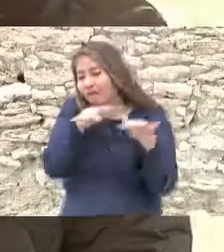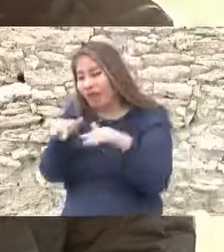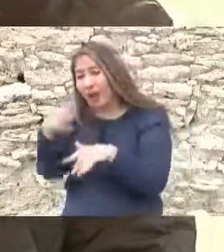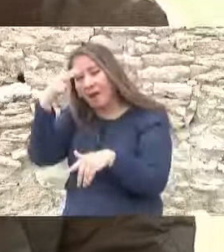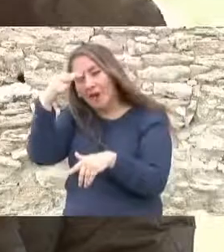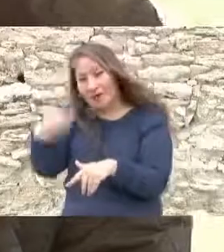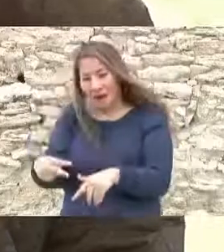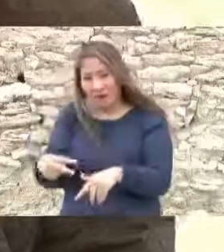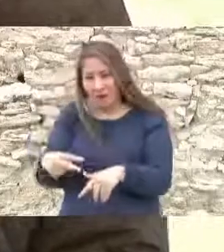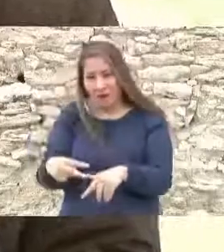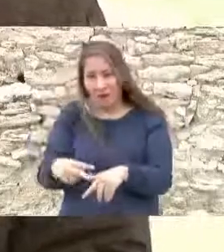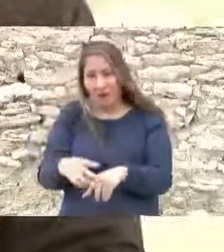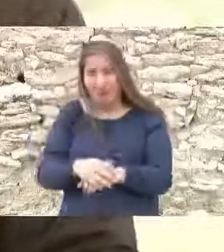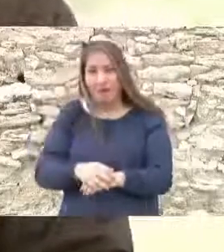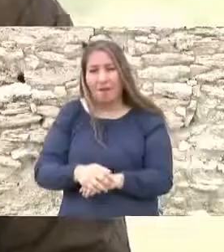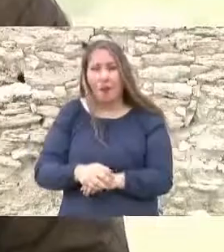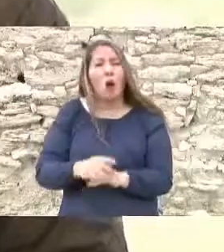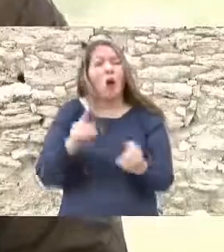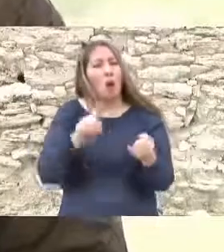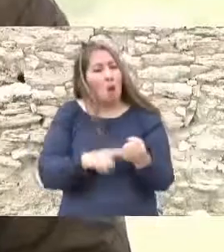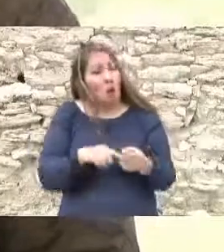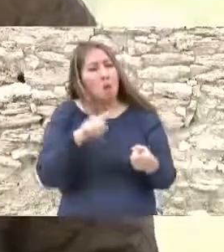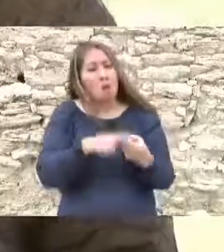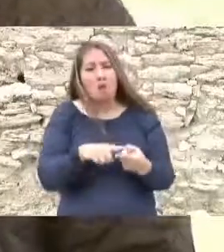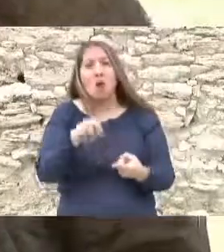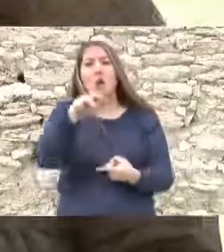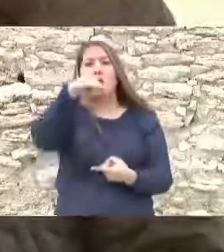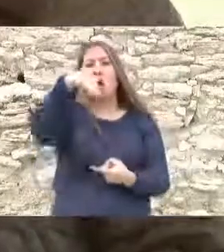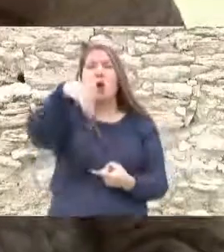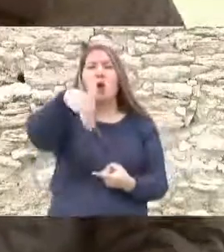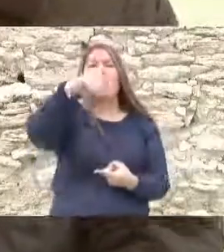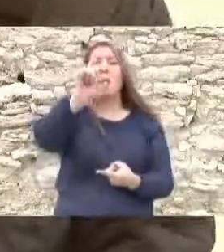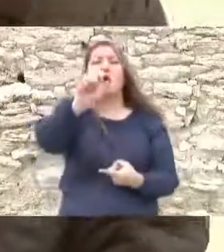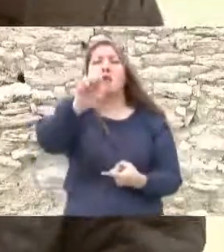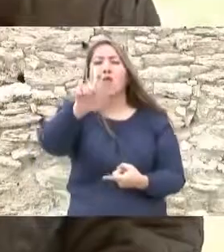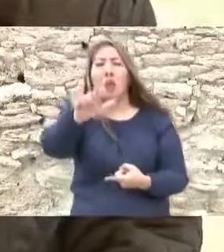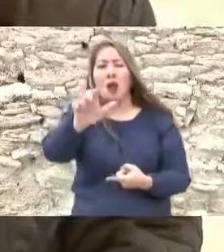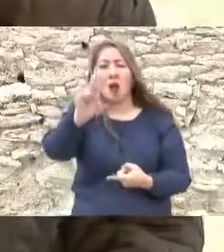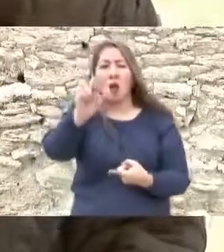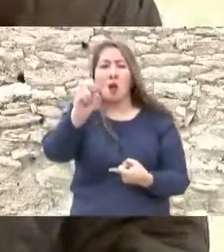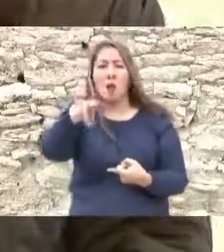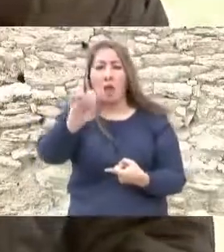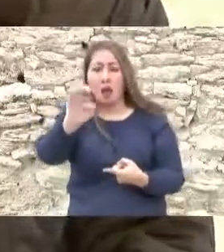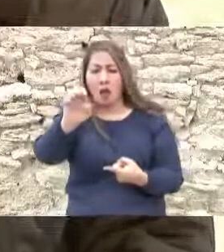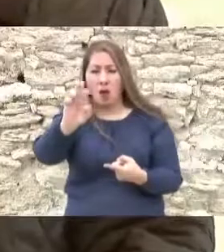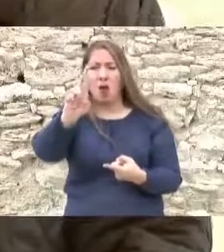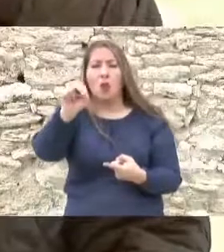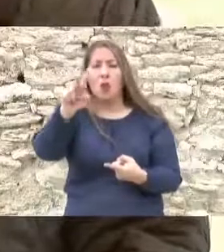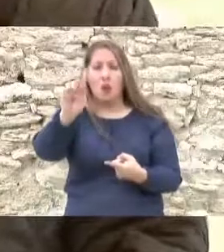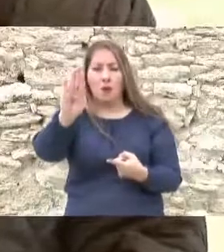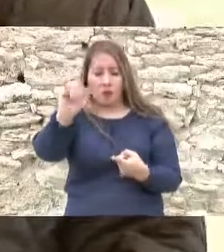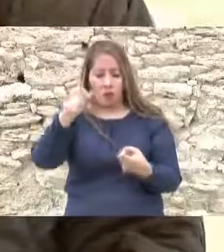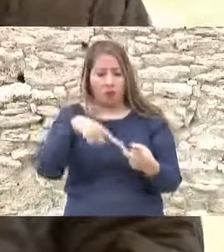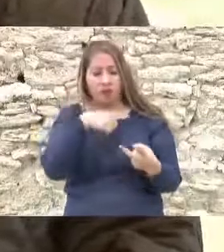regresaron personajes como Manuel Romero Rubio que había